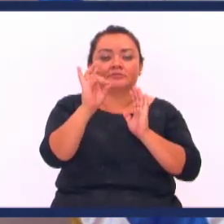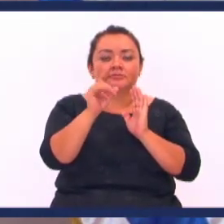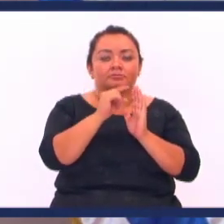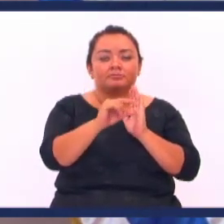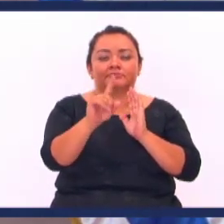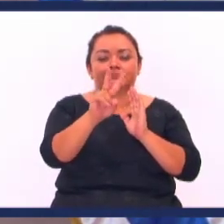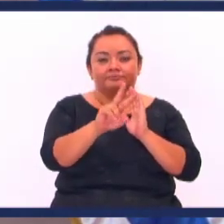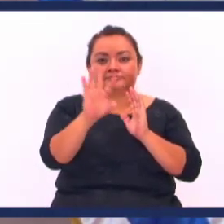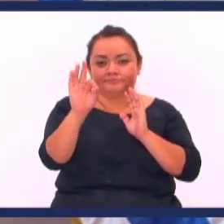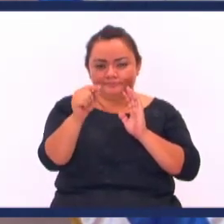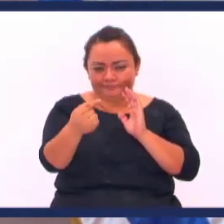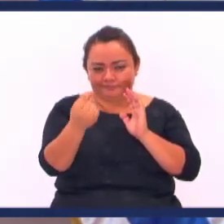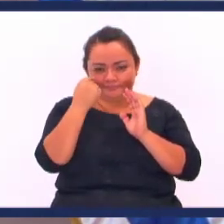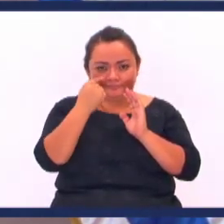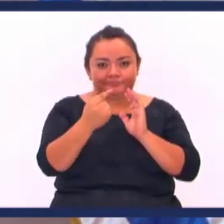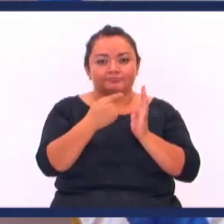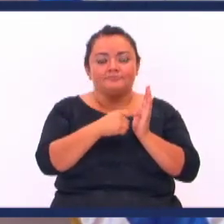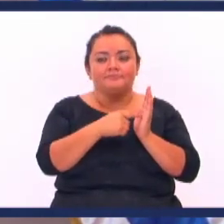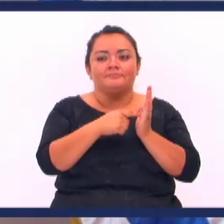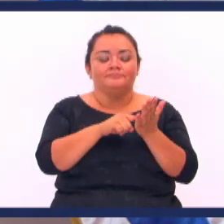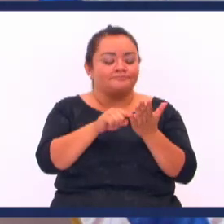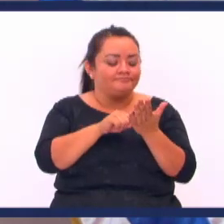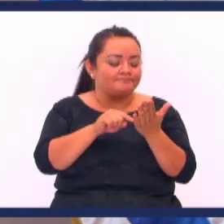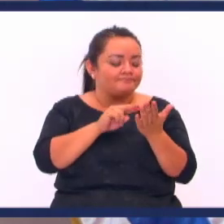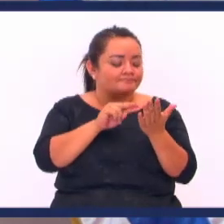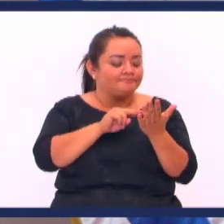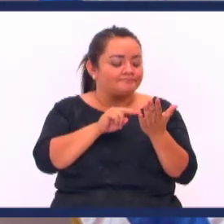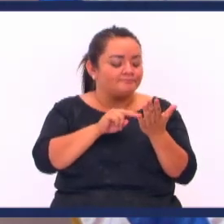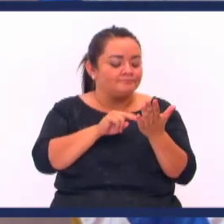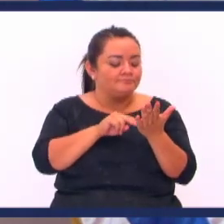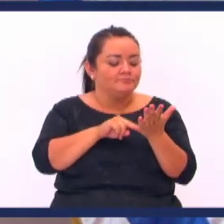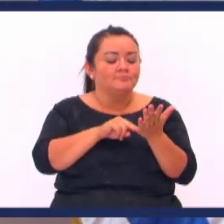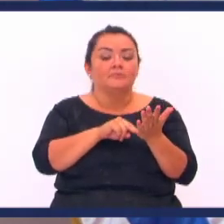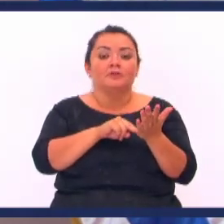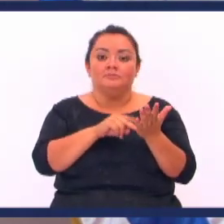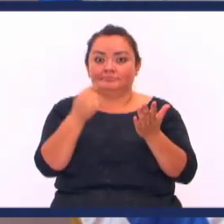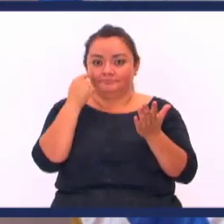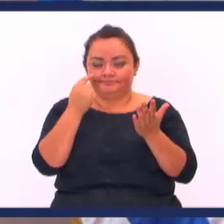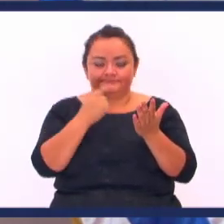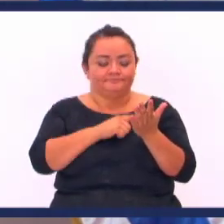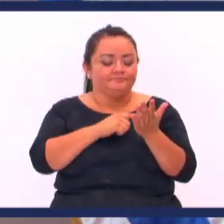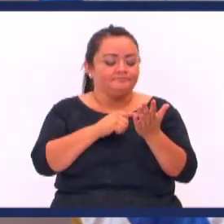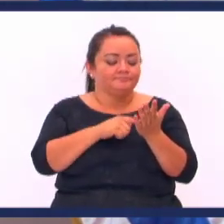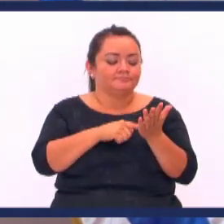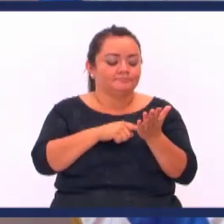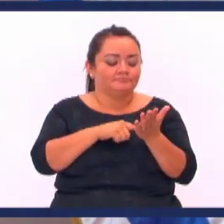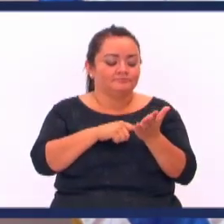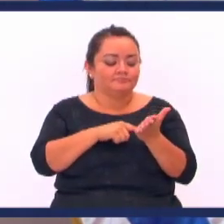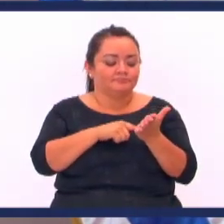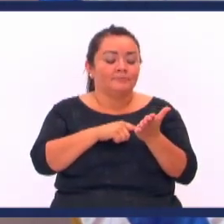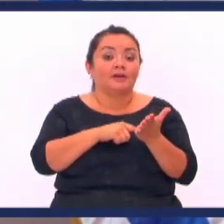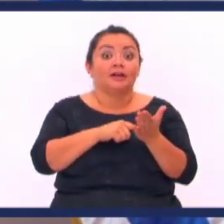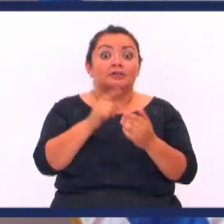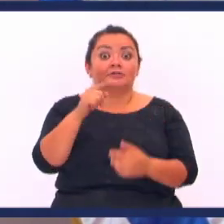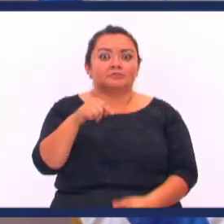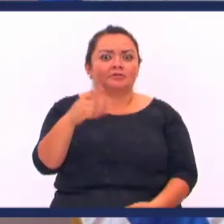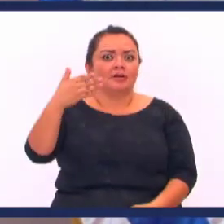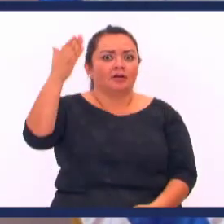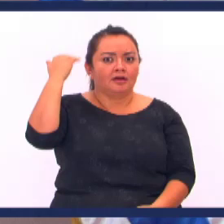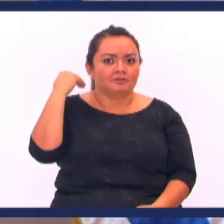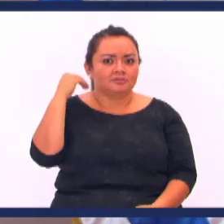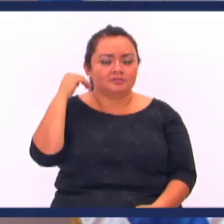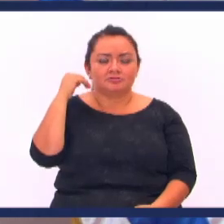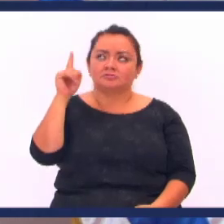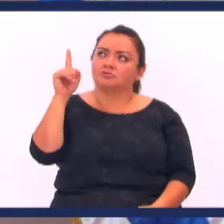la palabra Del Señor Si me lo pone ahí Por favor Si no yo lo leo Acá de la palabra Y dice Si me acompaña Romanos 8.29 Por los que antes